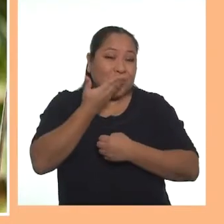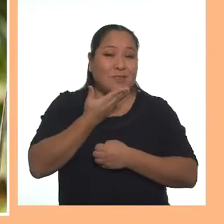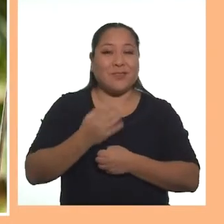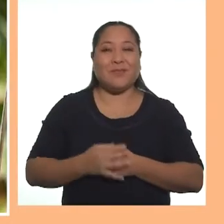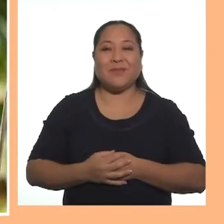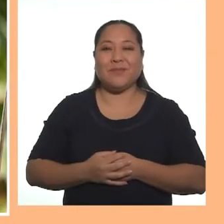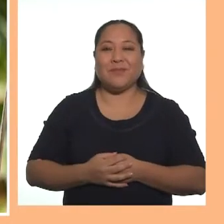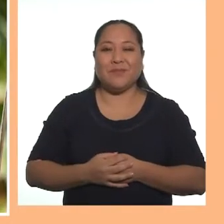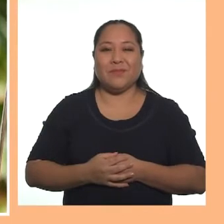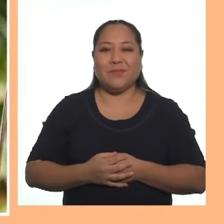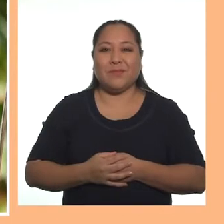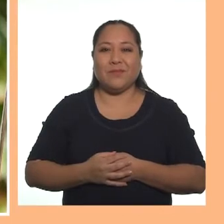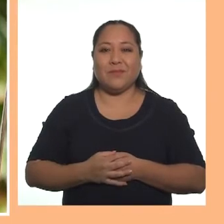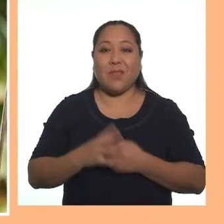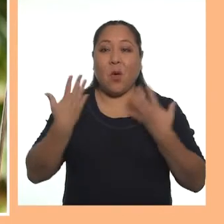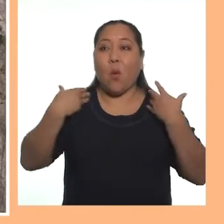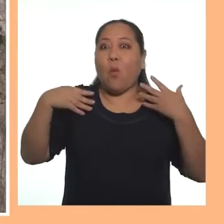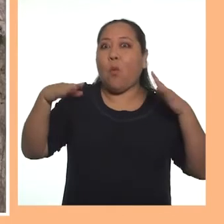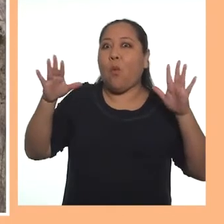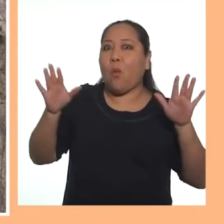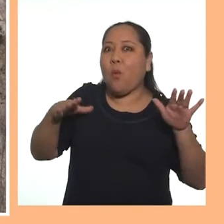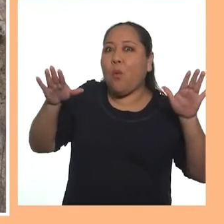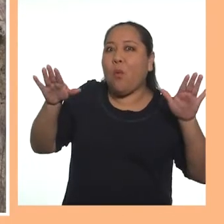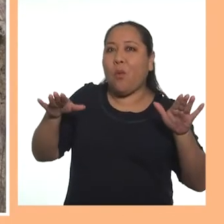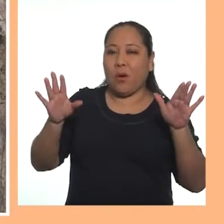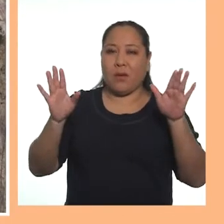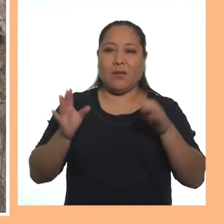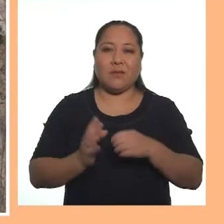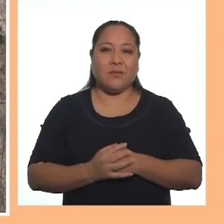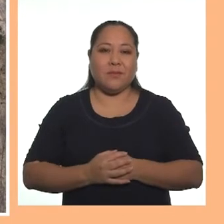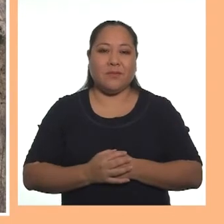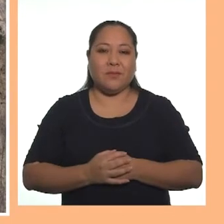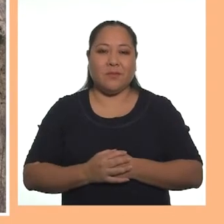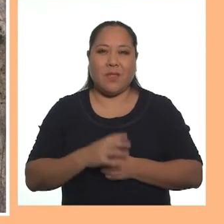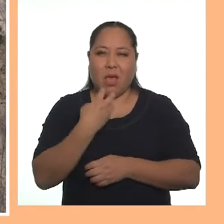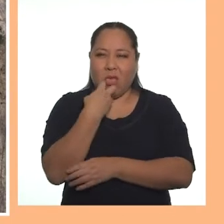monos como monos aves